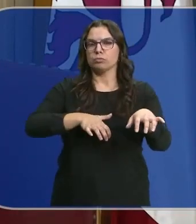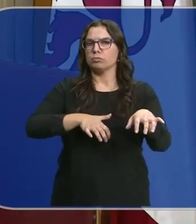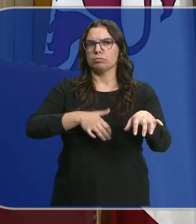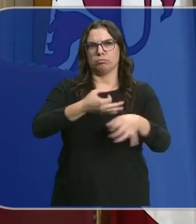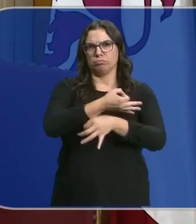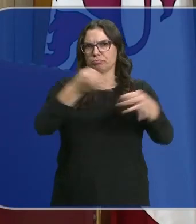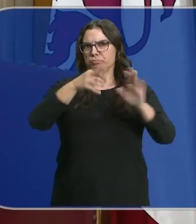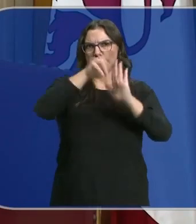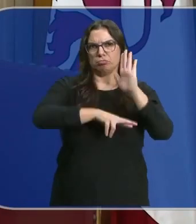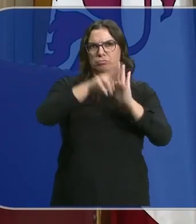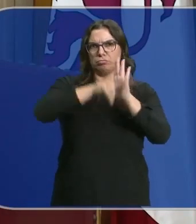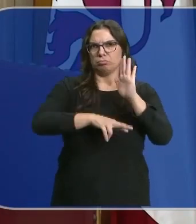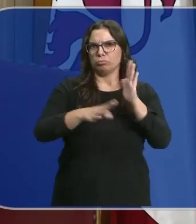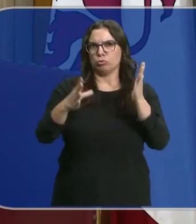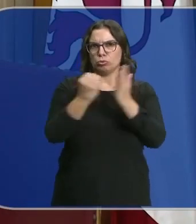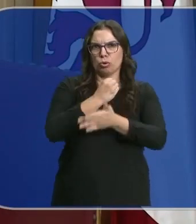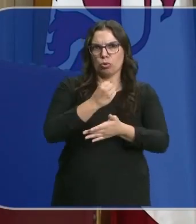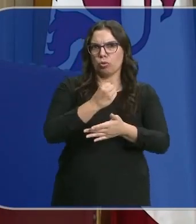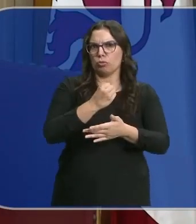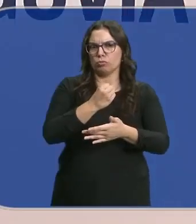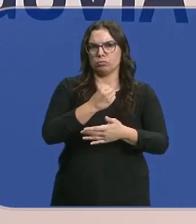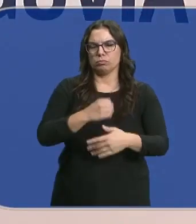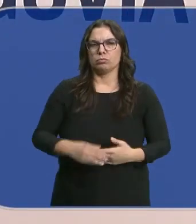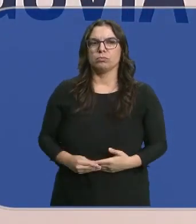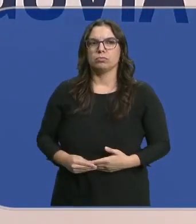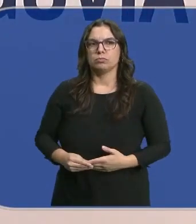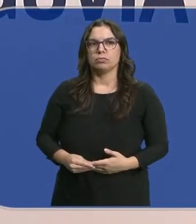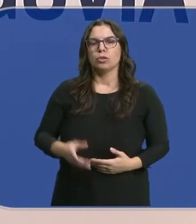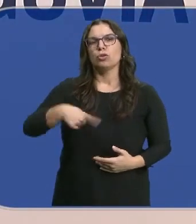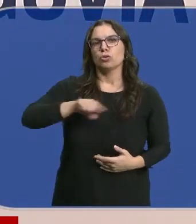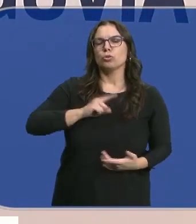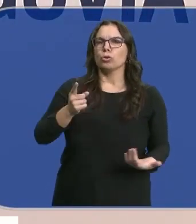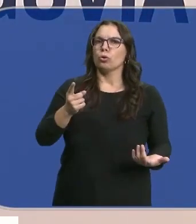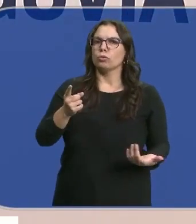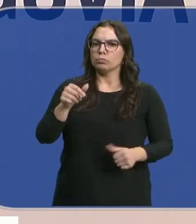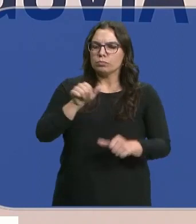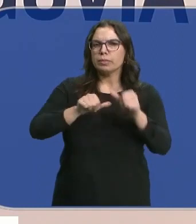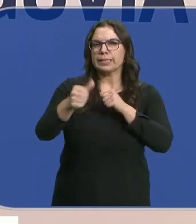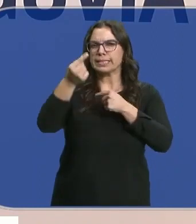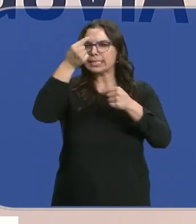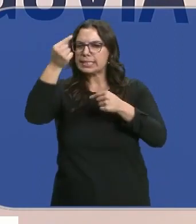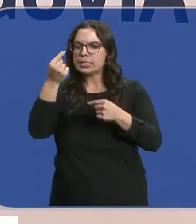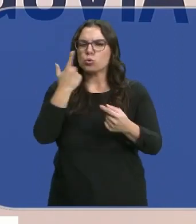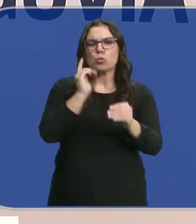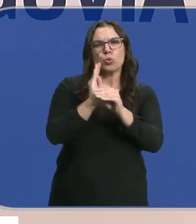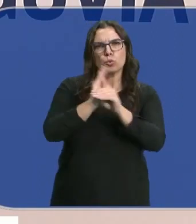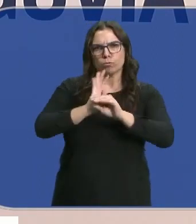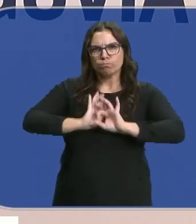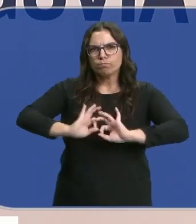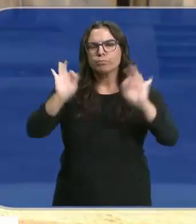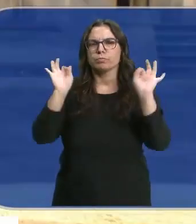tienen en regla todo aquello que tiene que ver con las autorizaciones y licencias. Vamos a extremar el detalle y el cuidado de